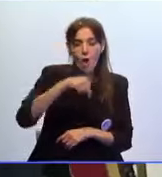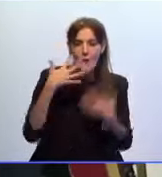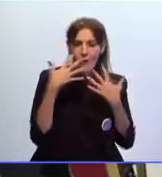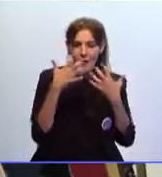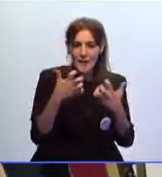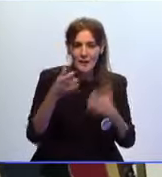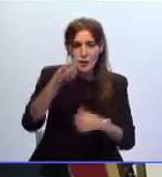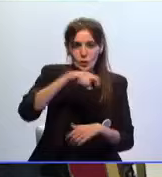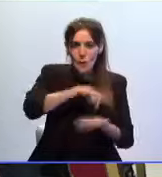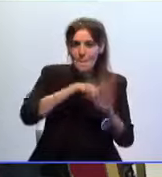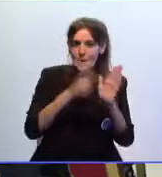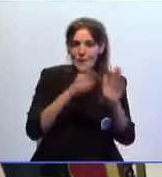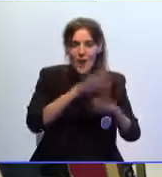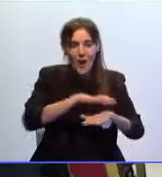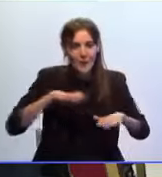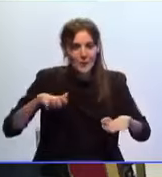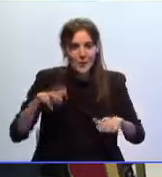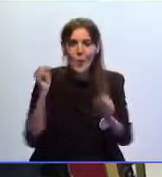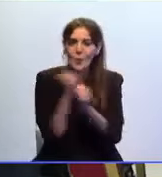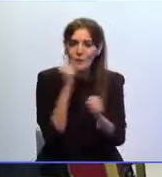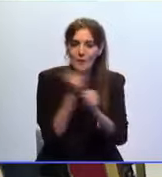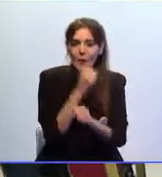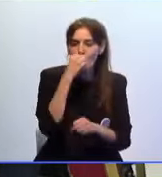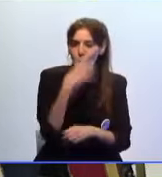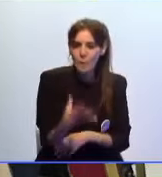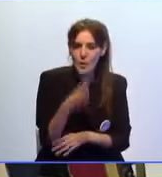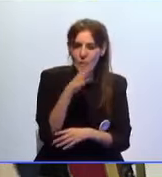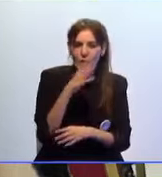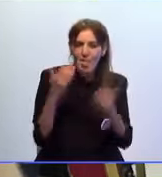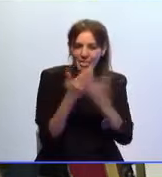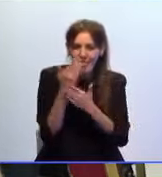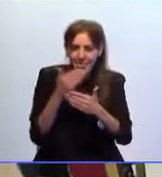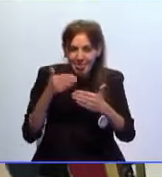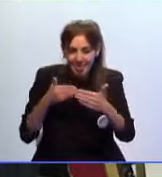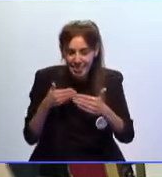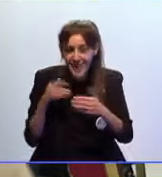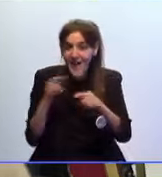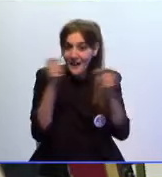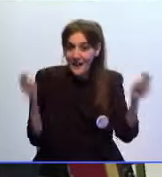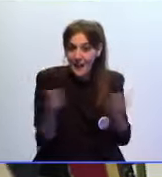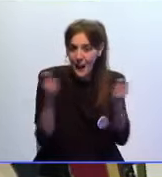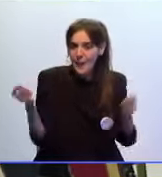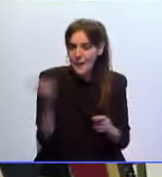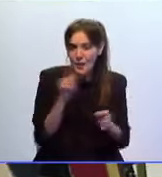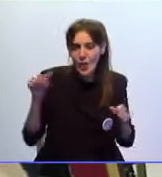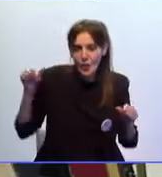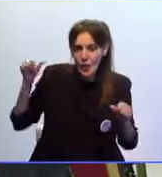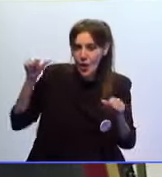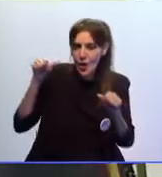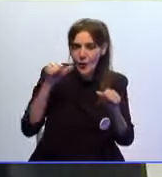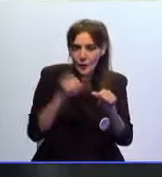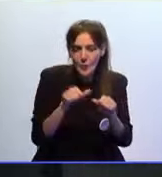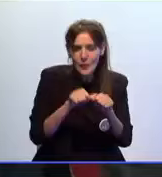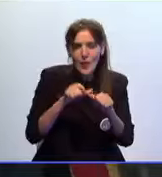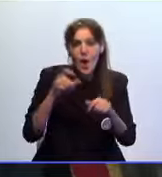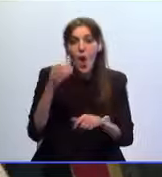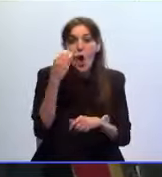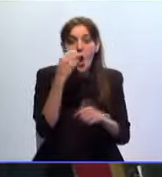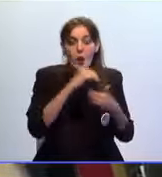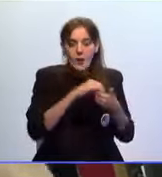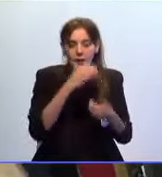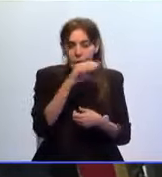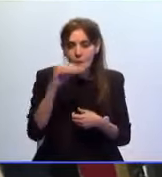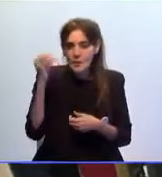mayoría absoluta creo que se ha hecho un buen trabajo no en los últimos días en la campaña sino durante todo el tiempo que comisiones obreras ha estado